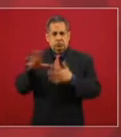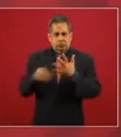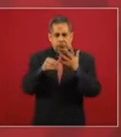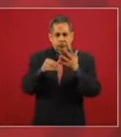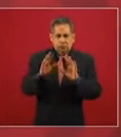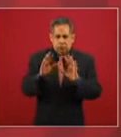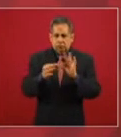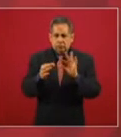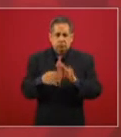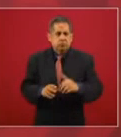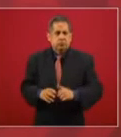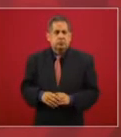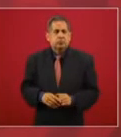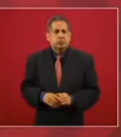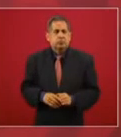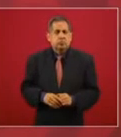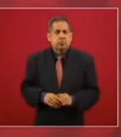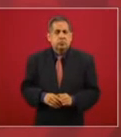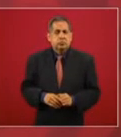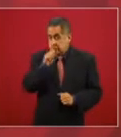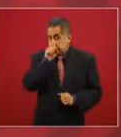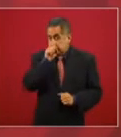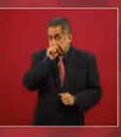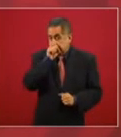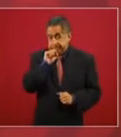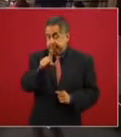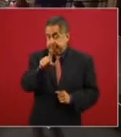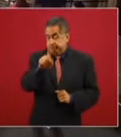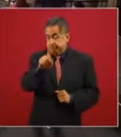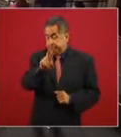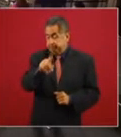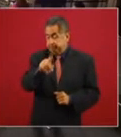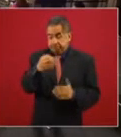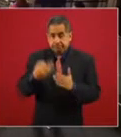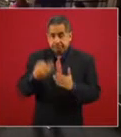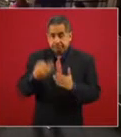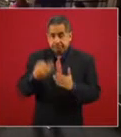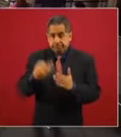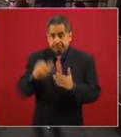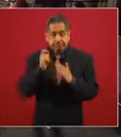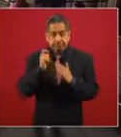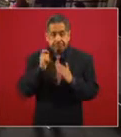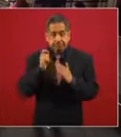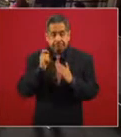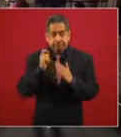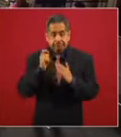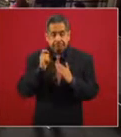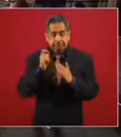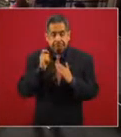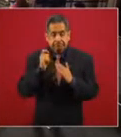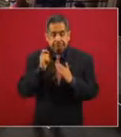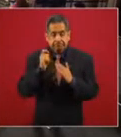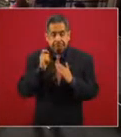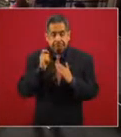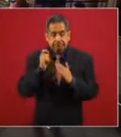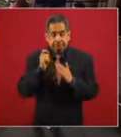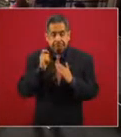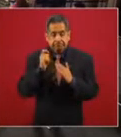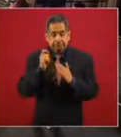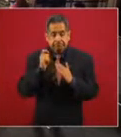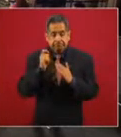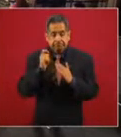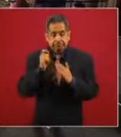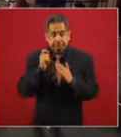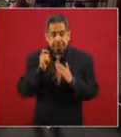este también tenemos pendiente a ver si lo hacemos